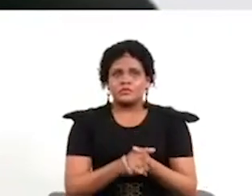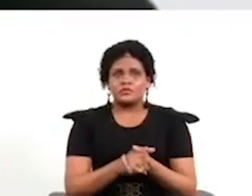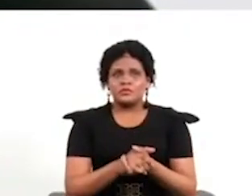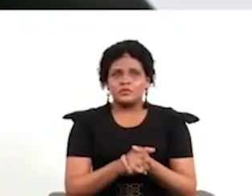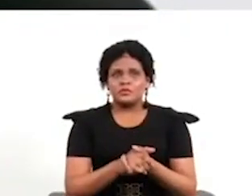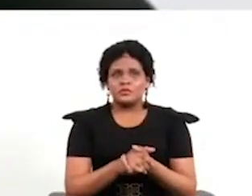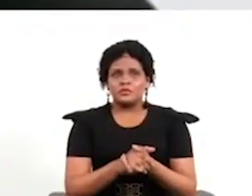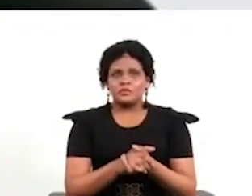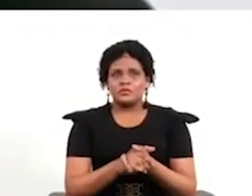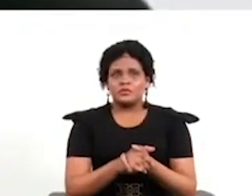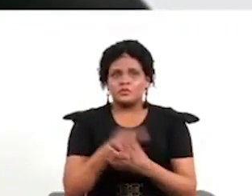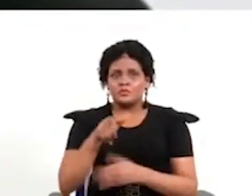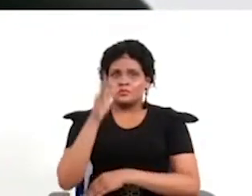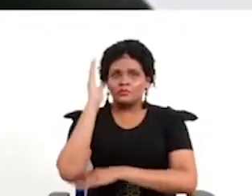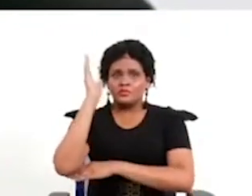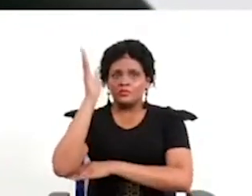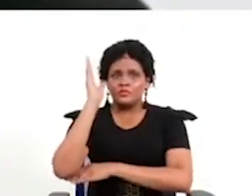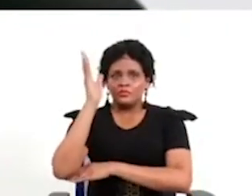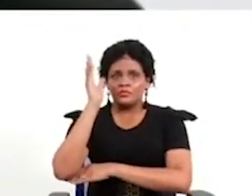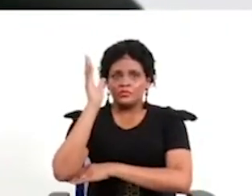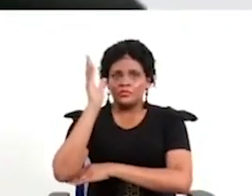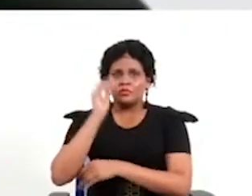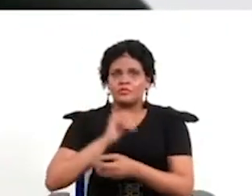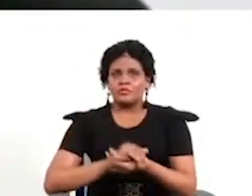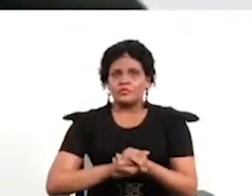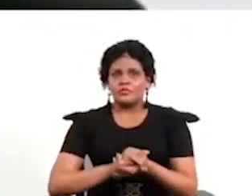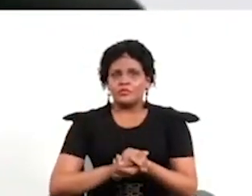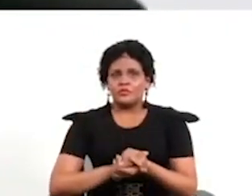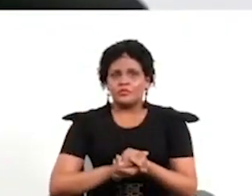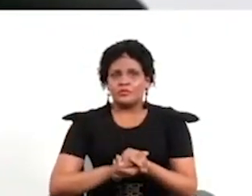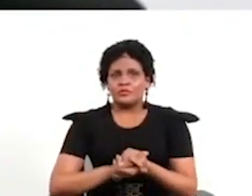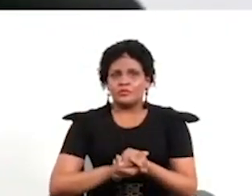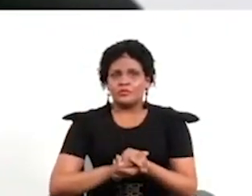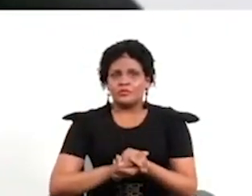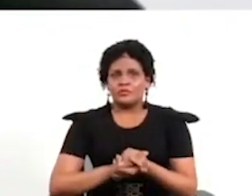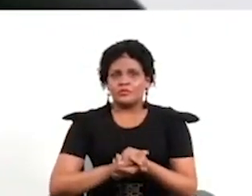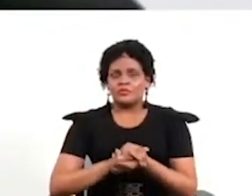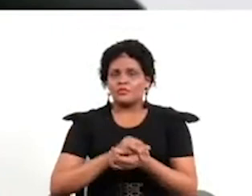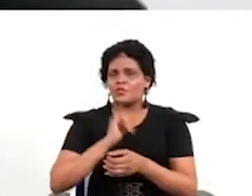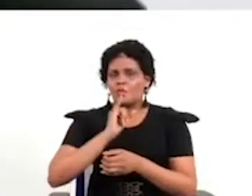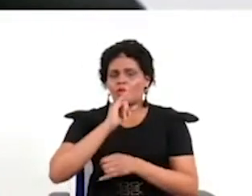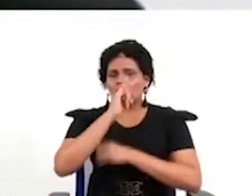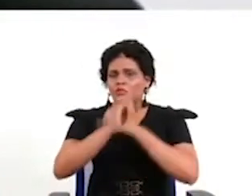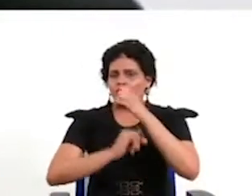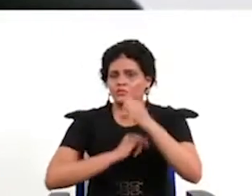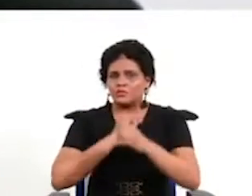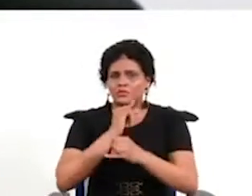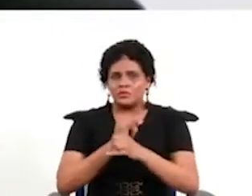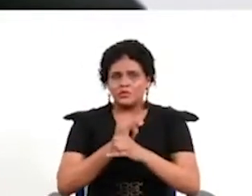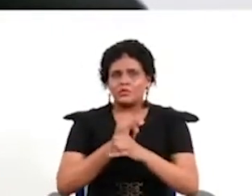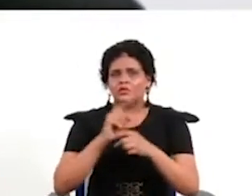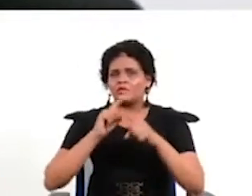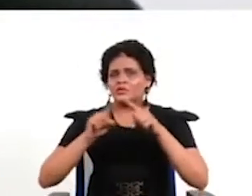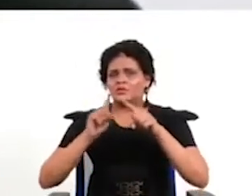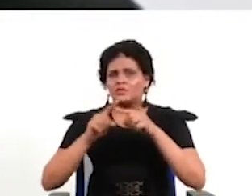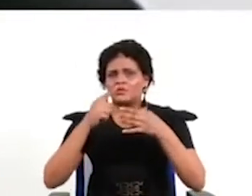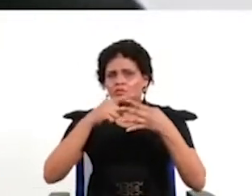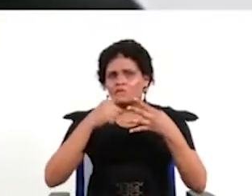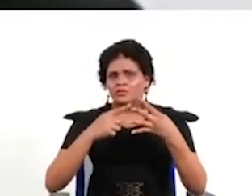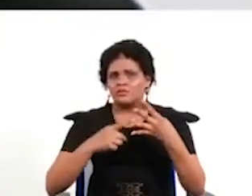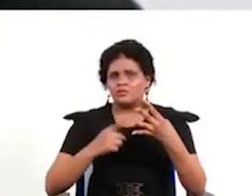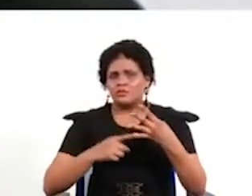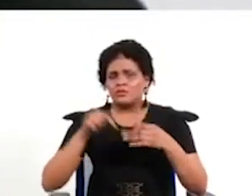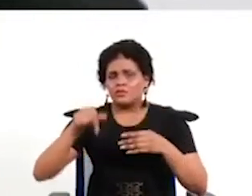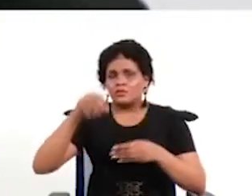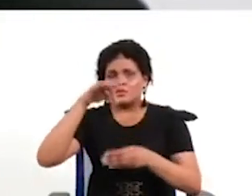videoconferencias se hacen en colaboración con CAS y con IDEA Internacional que son socios frecuentes del